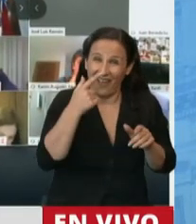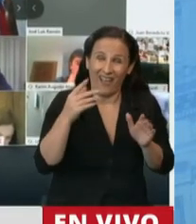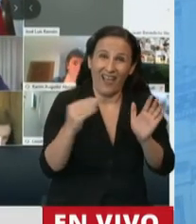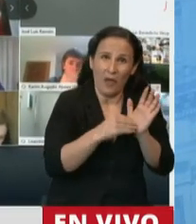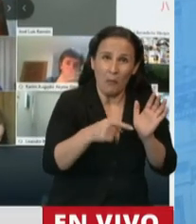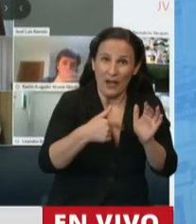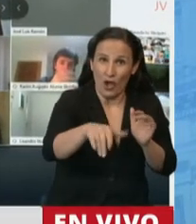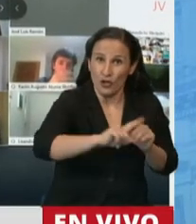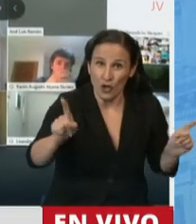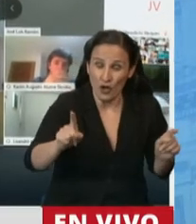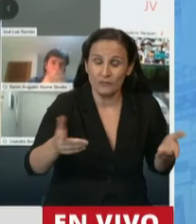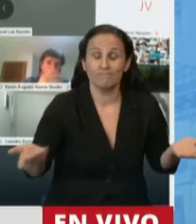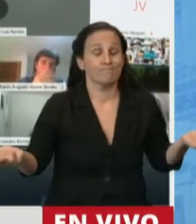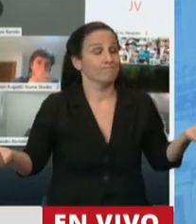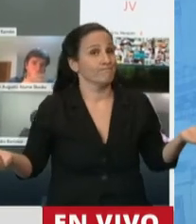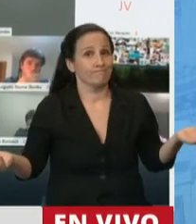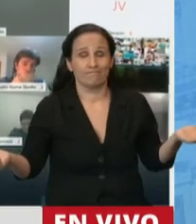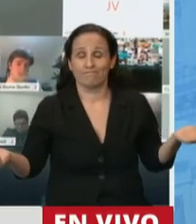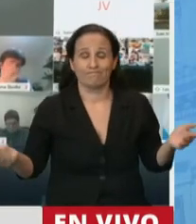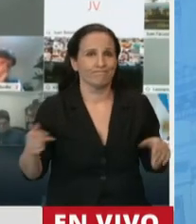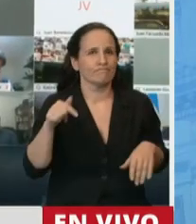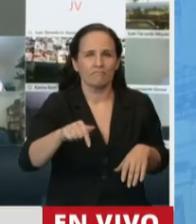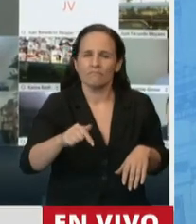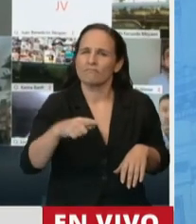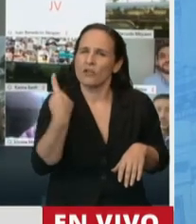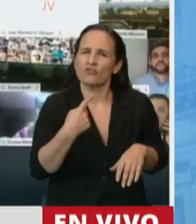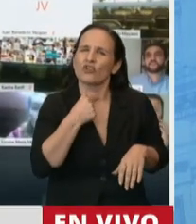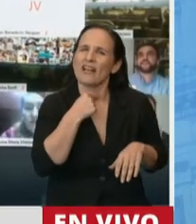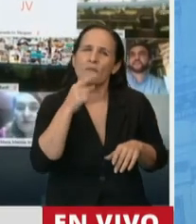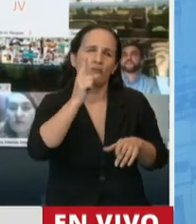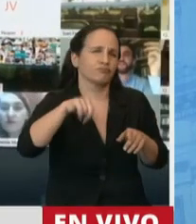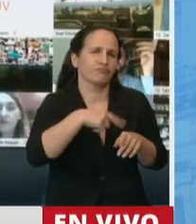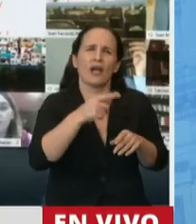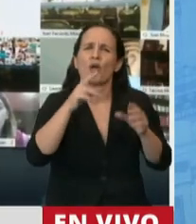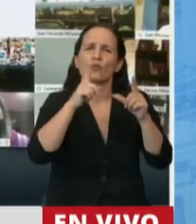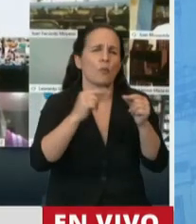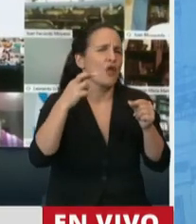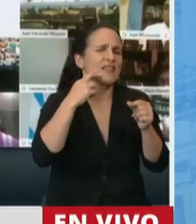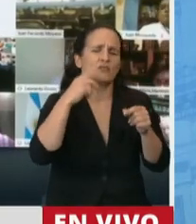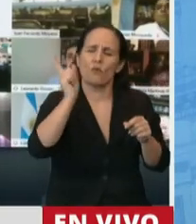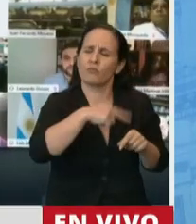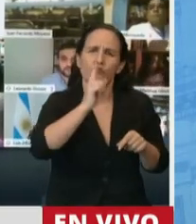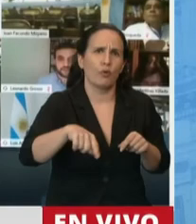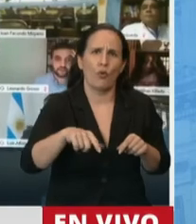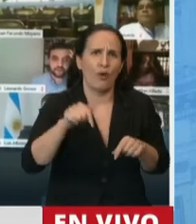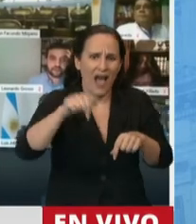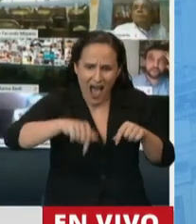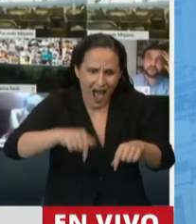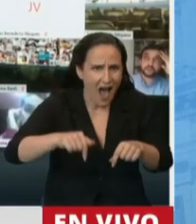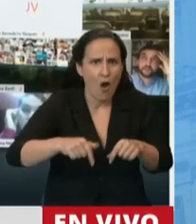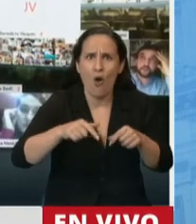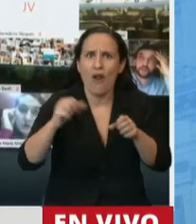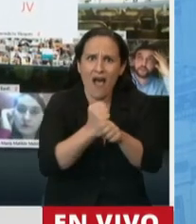creo que eso nosotros planteamos que se elimine directamente el artículo 19 y que empiece a regir inmediatamente porque ya